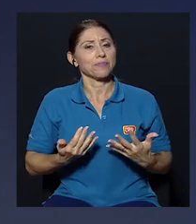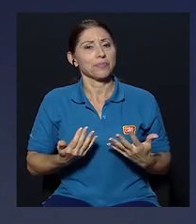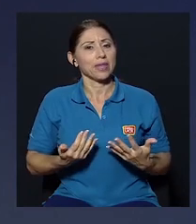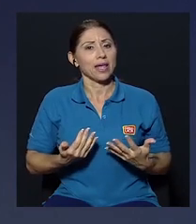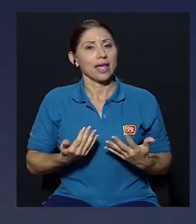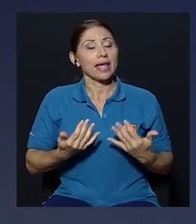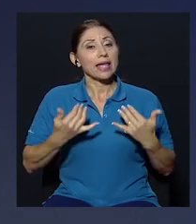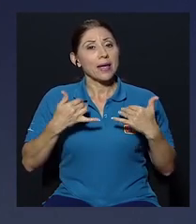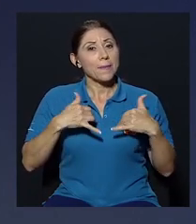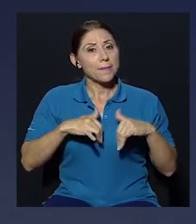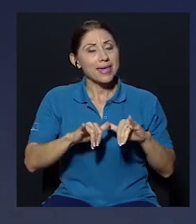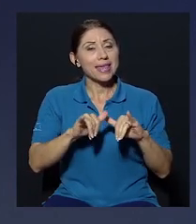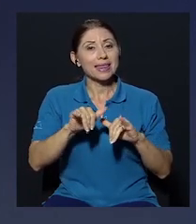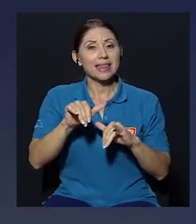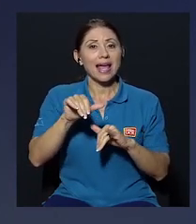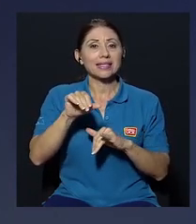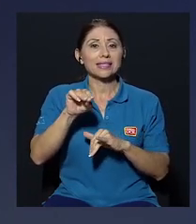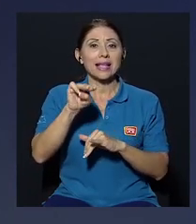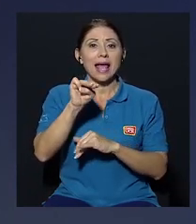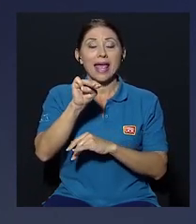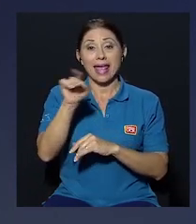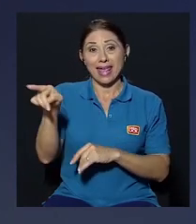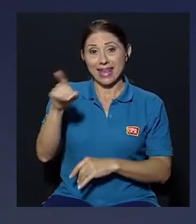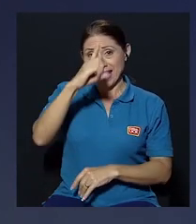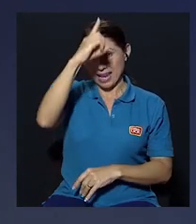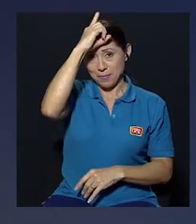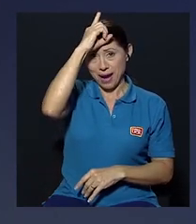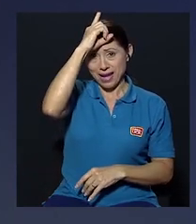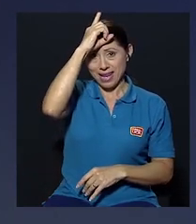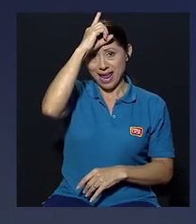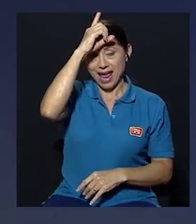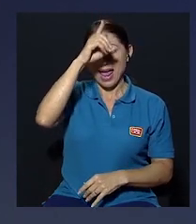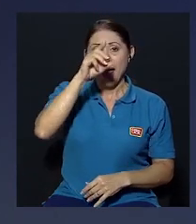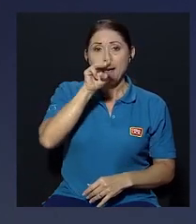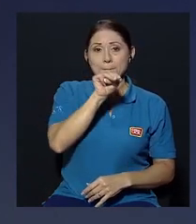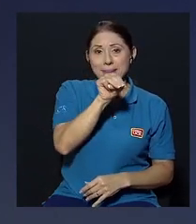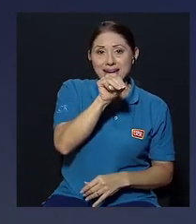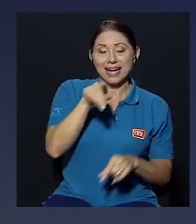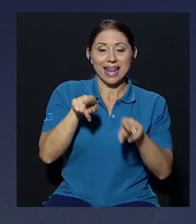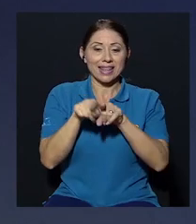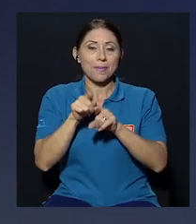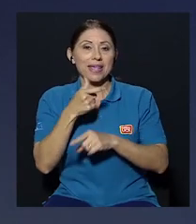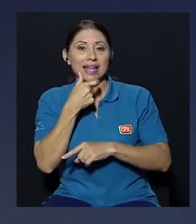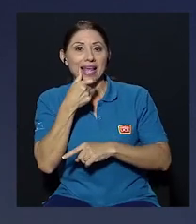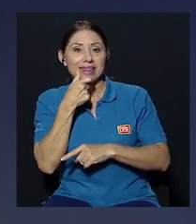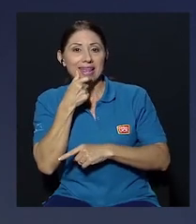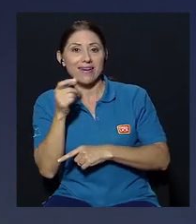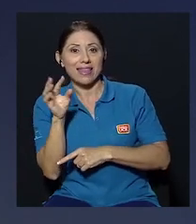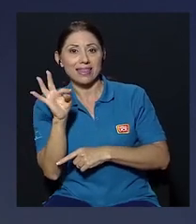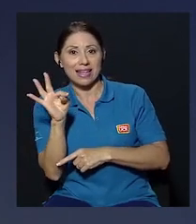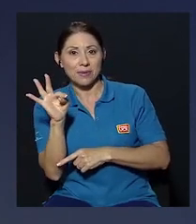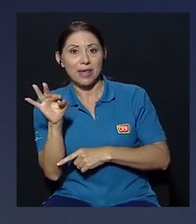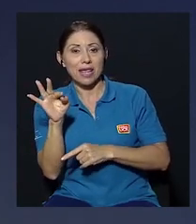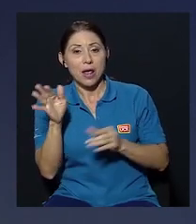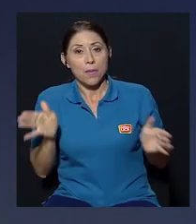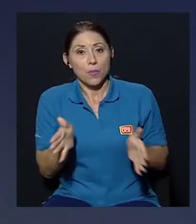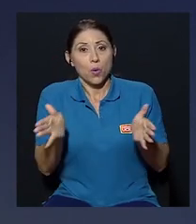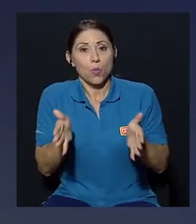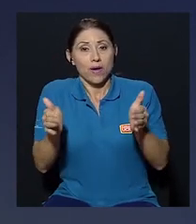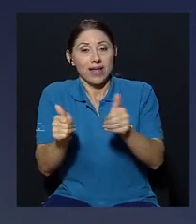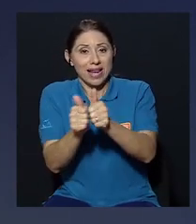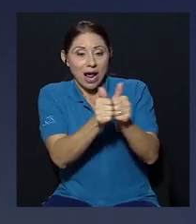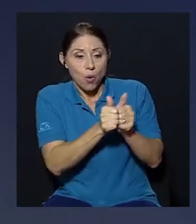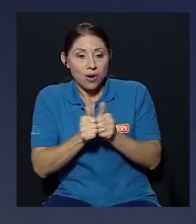destaco de este bloque mientras Merkel en Alemania y Teresa May en